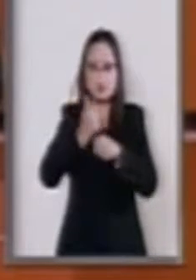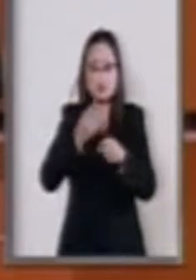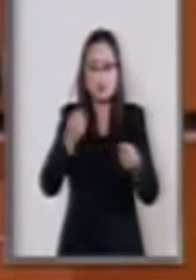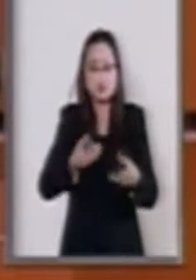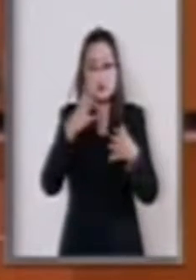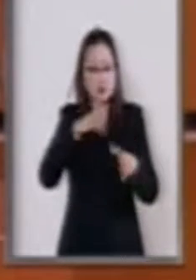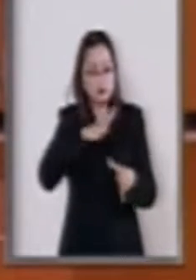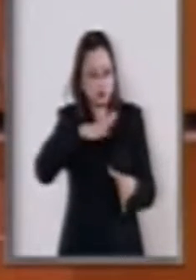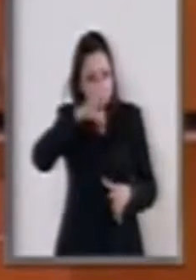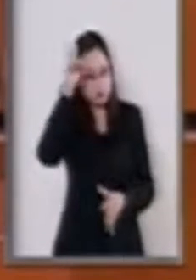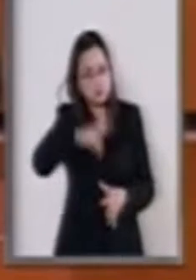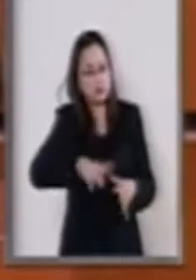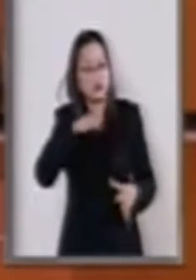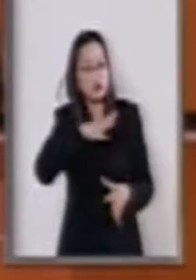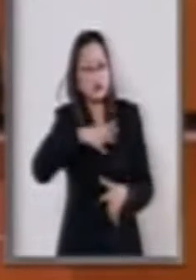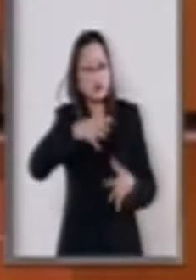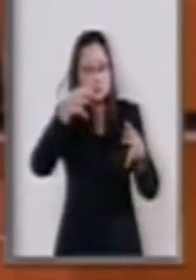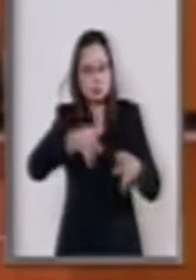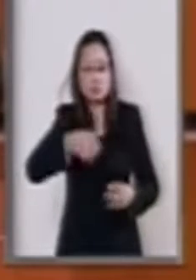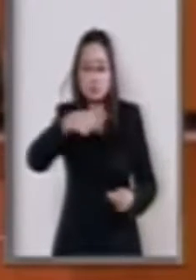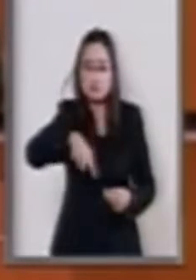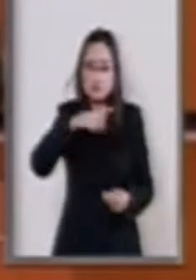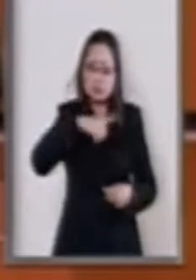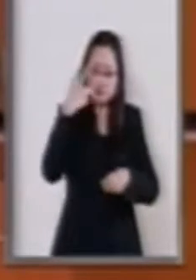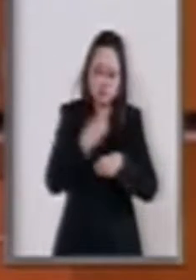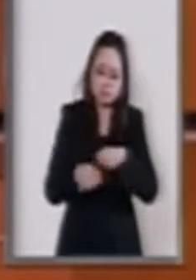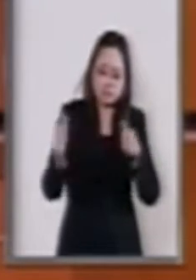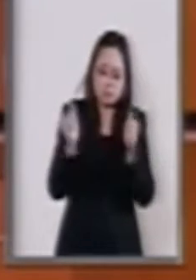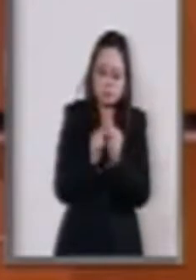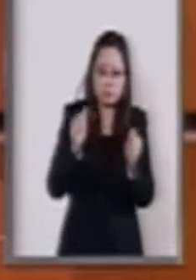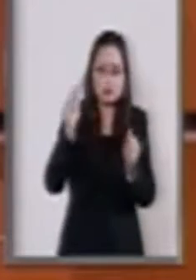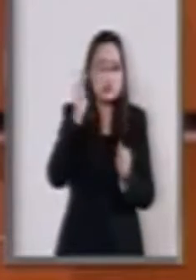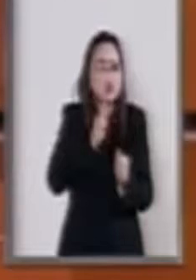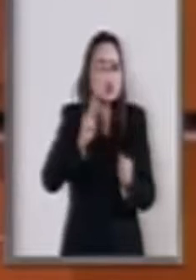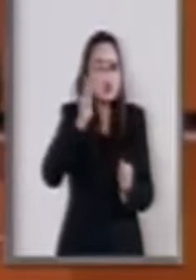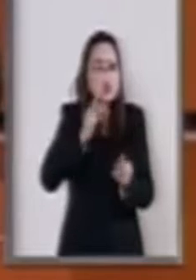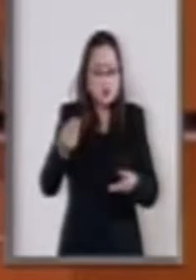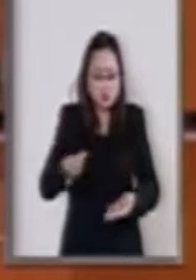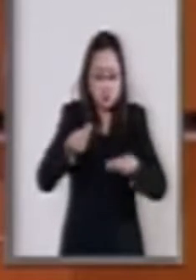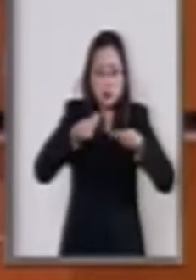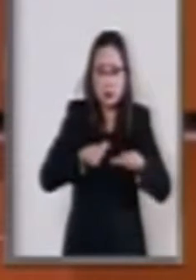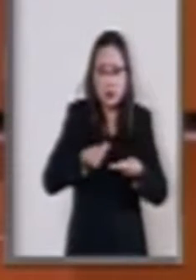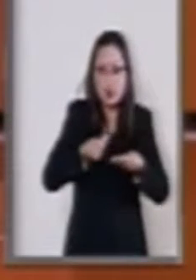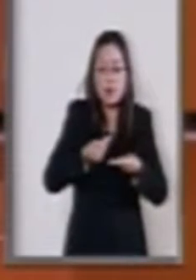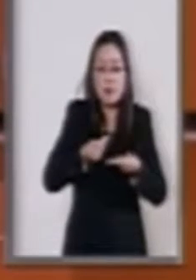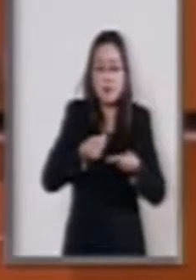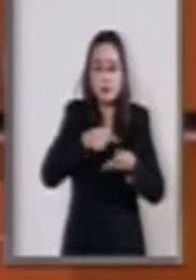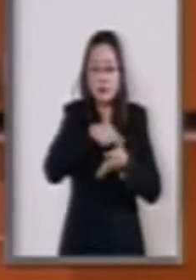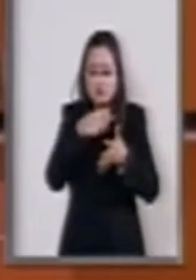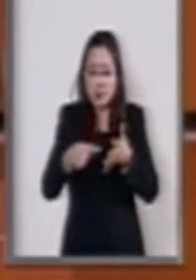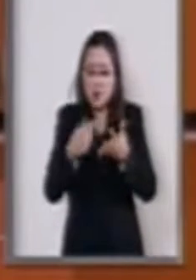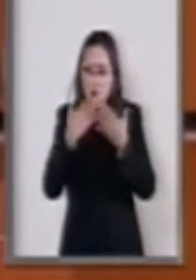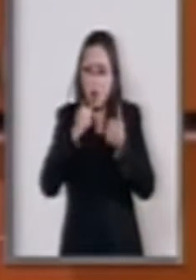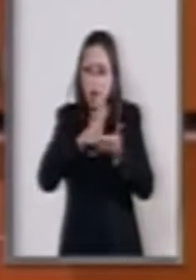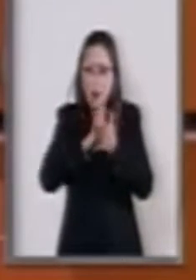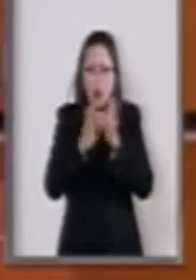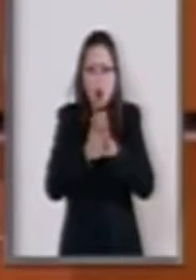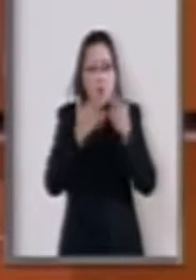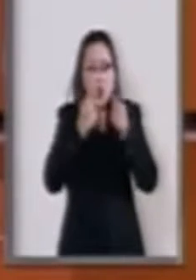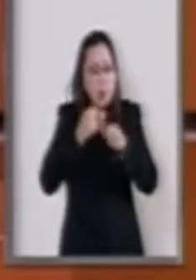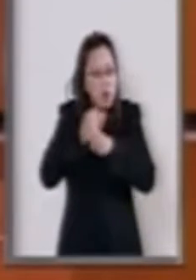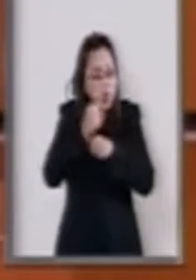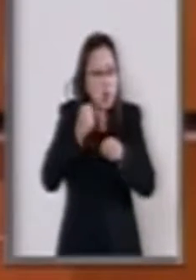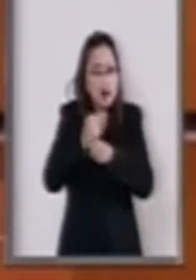existencia jurídica del delito con base en pruebas aportadas, sin coacción y sin violencia,